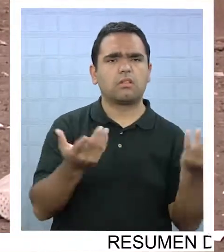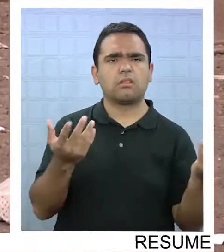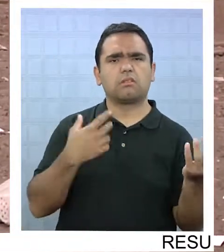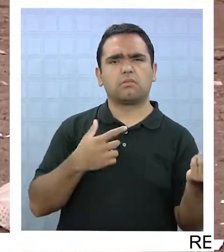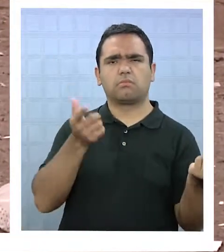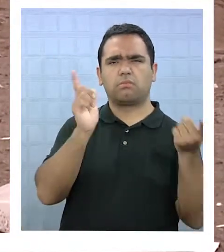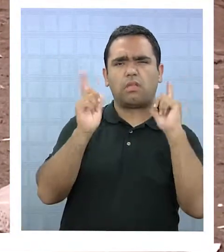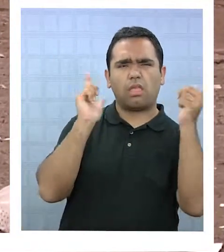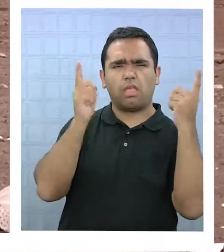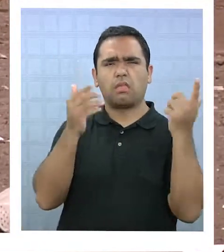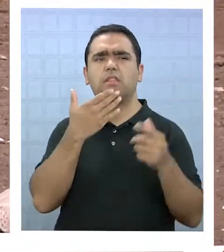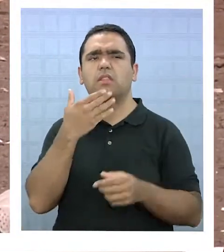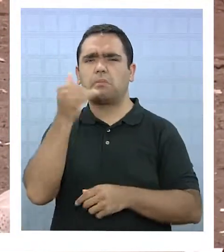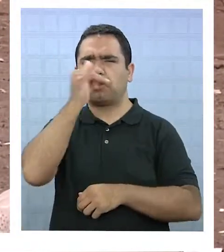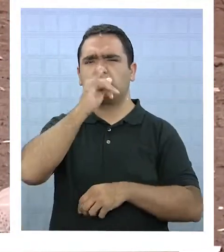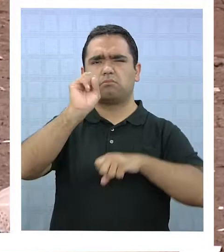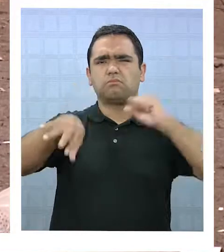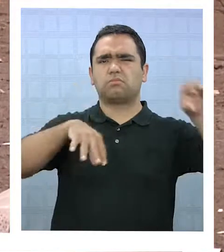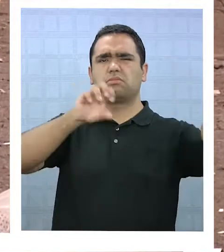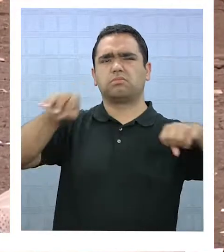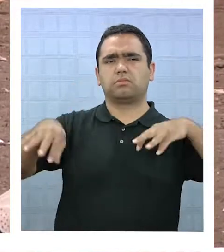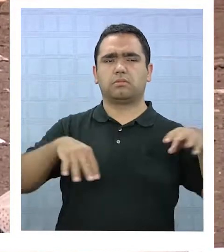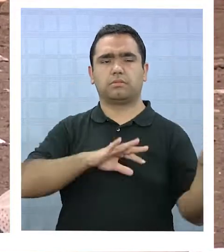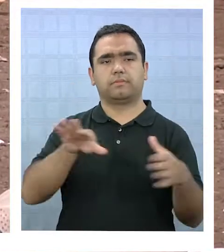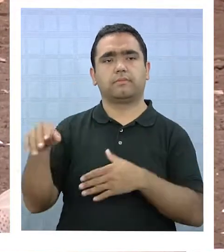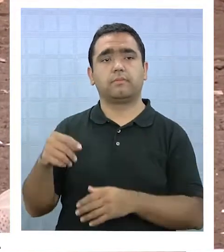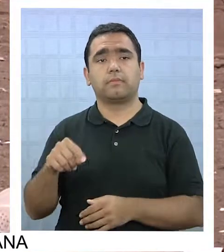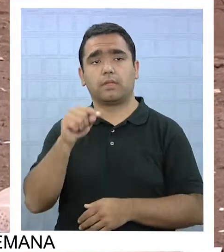lugar generan disturbios y traen basuras.